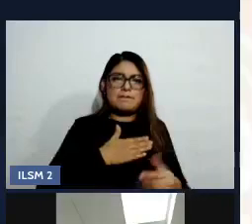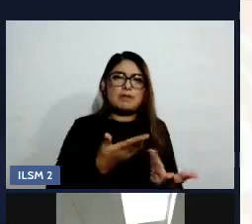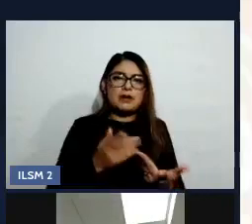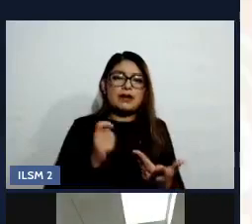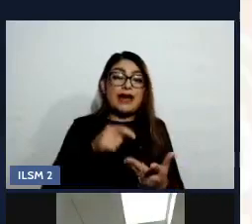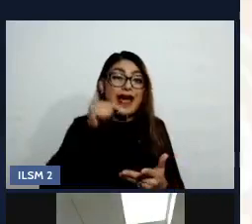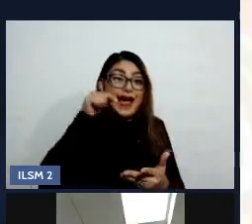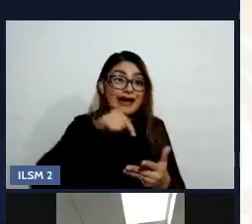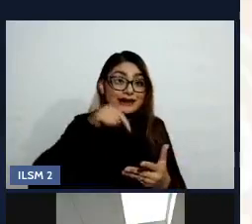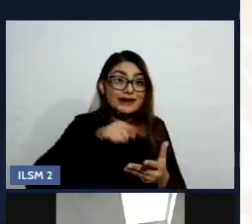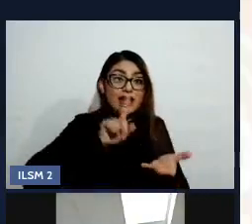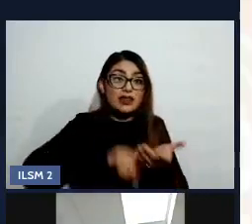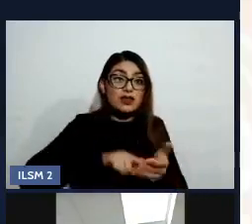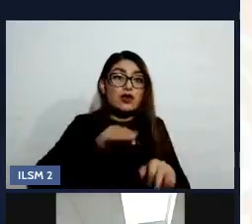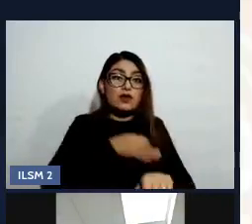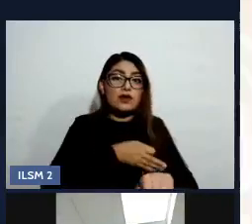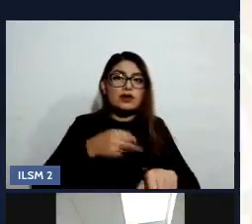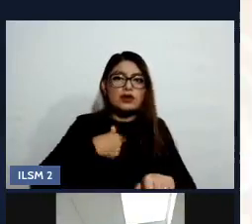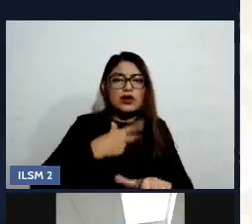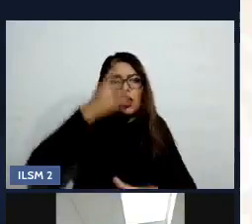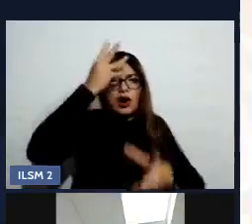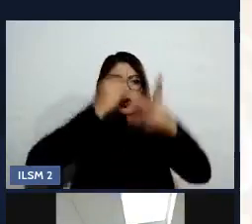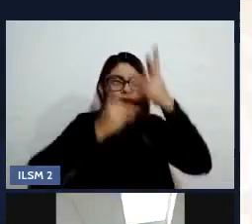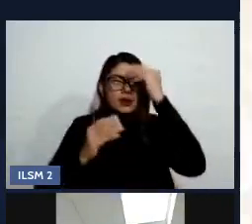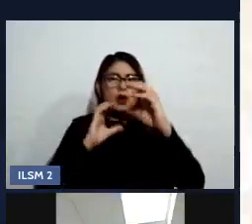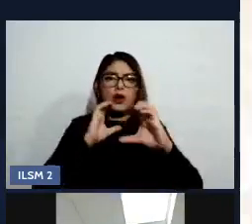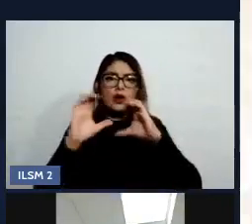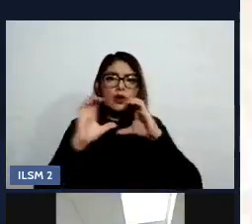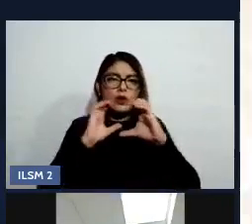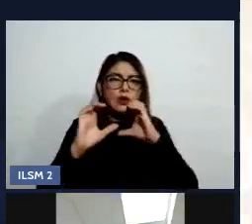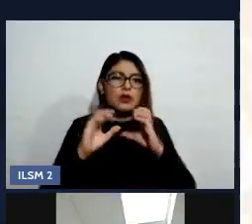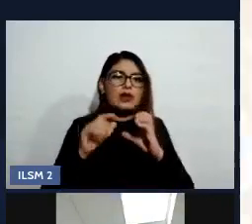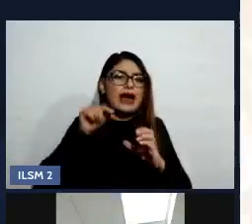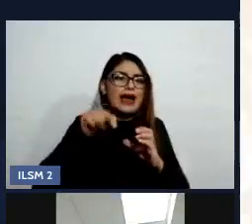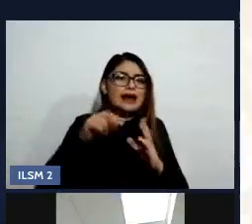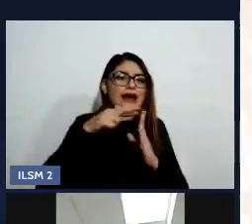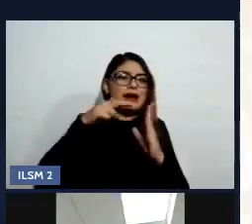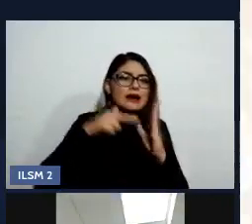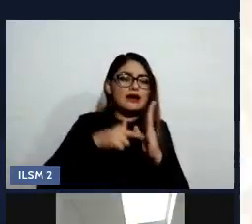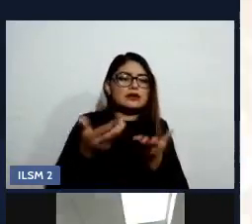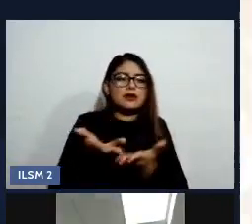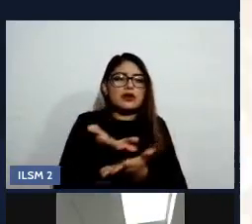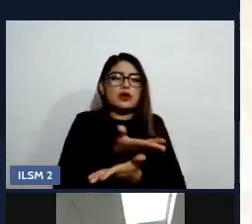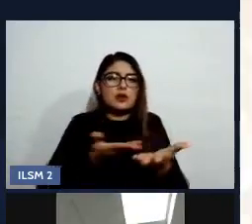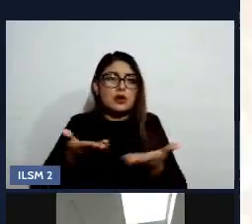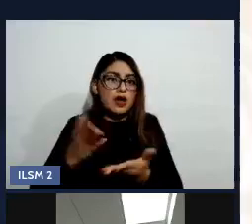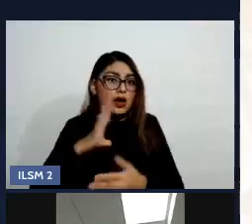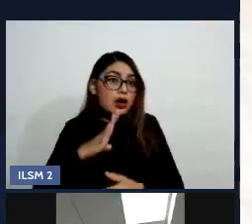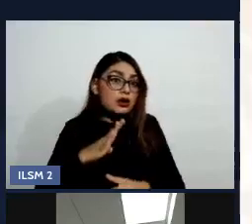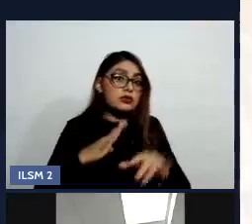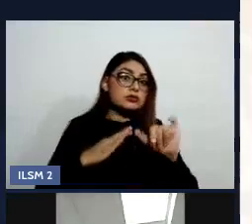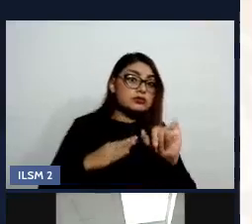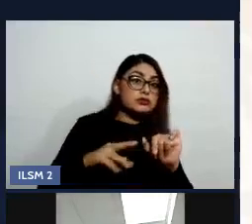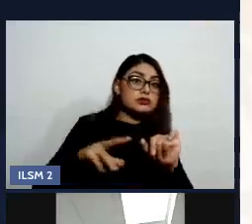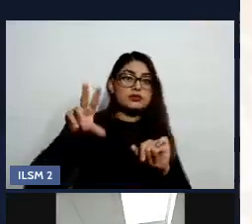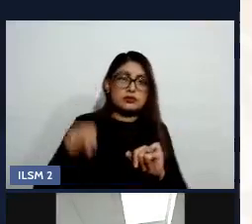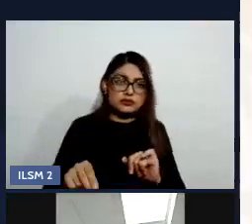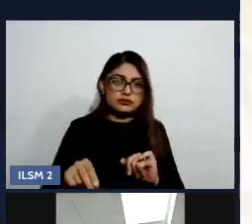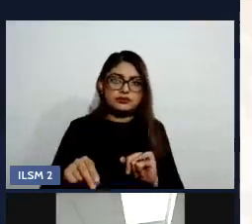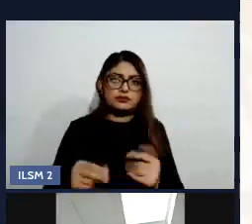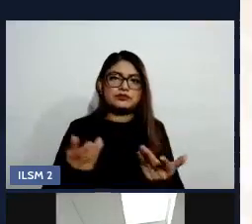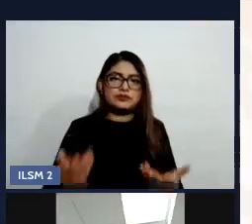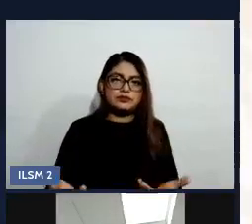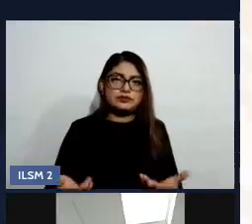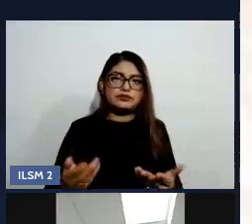Si hay reglas de convivencia o no las hay. Por supuesto que cuando hay reglas de convivencia, esas definitivamente son un